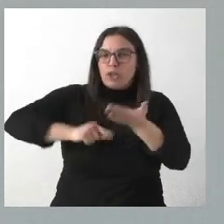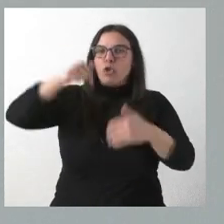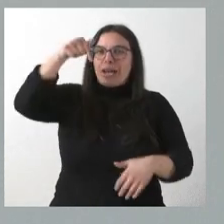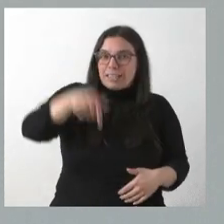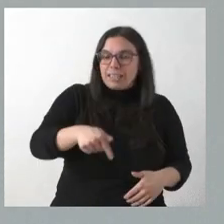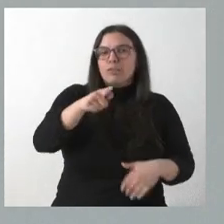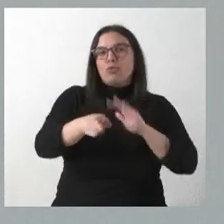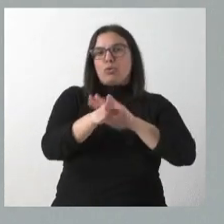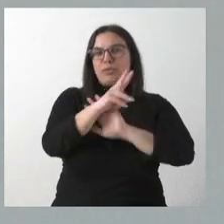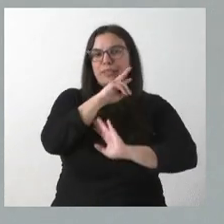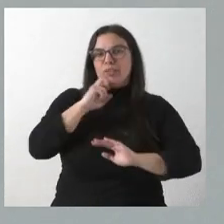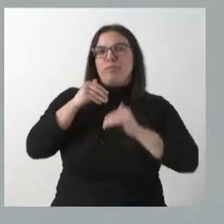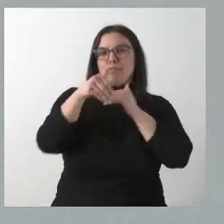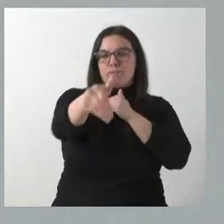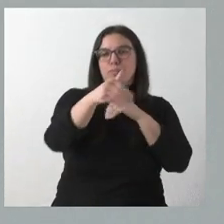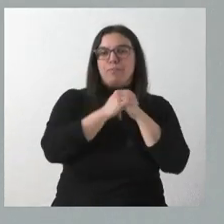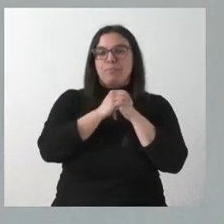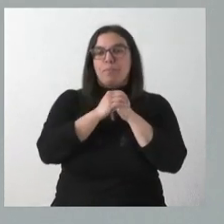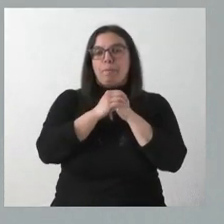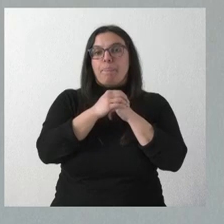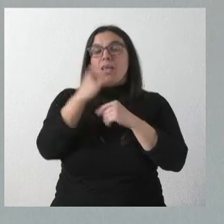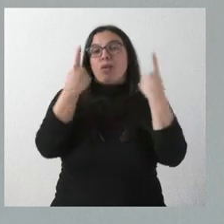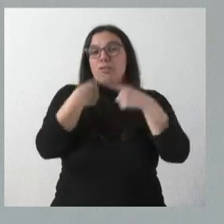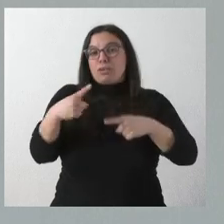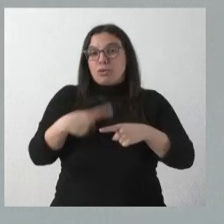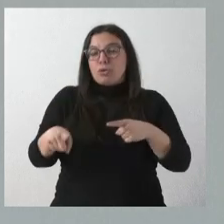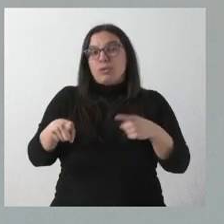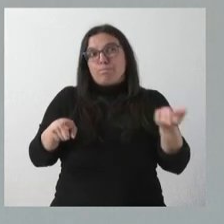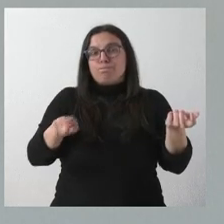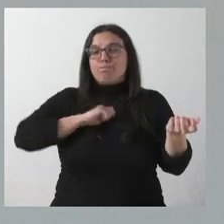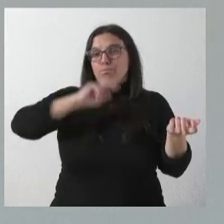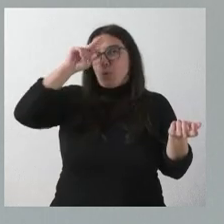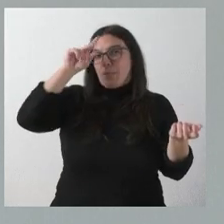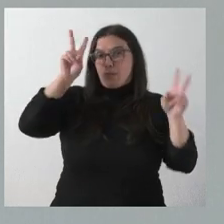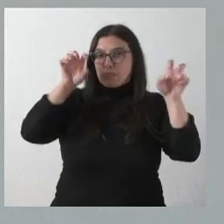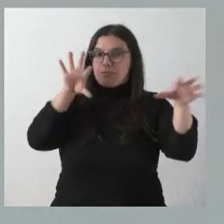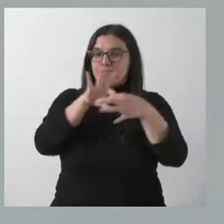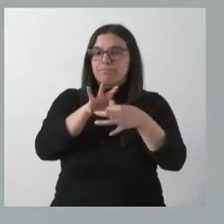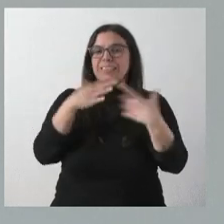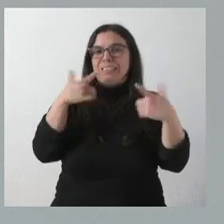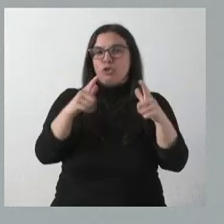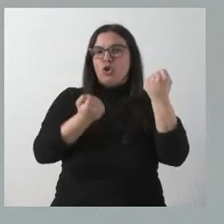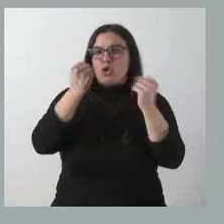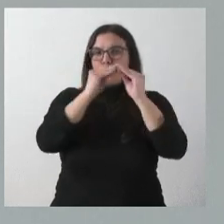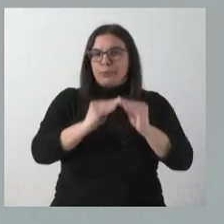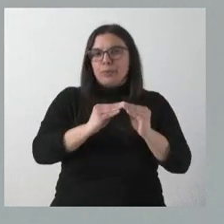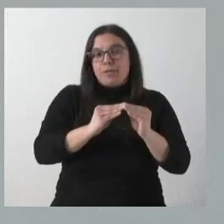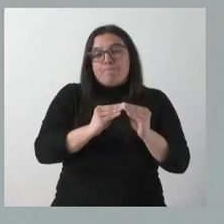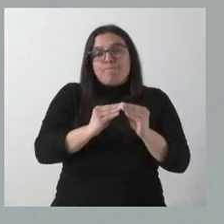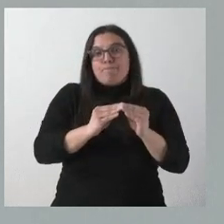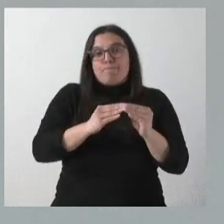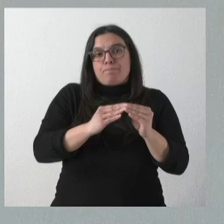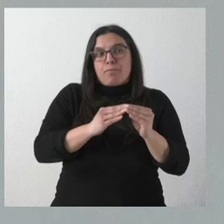tenga continuidad, tenga futuro. Hay algunos elementos de preocupación en este momento en el sector del automóvil que no podemos